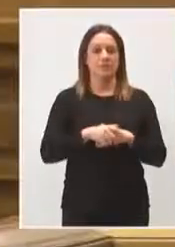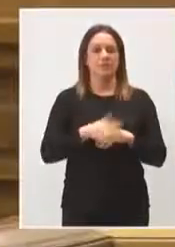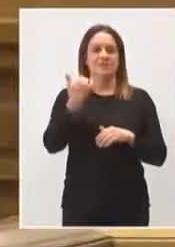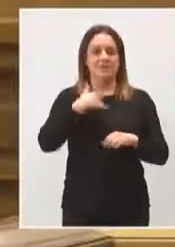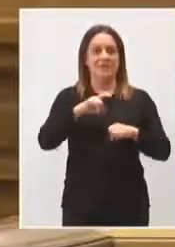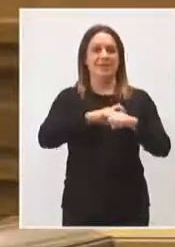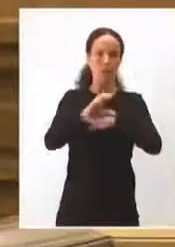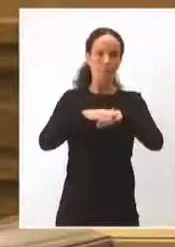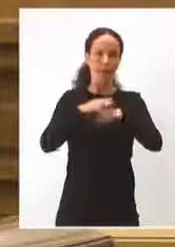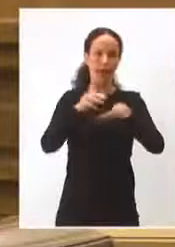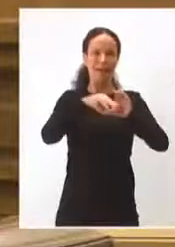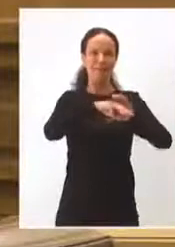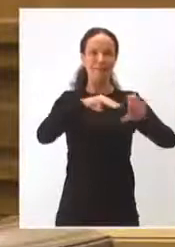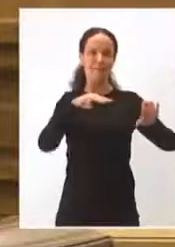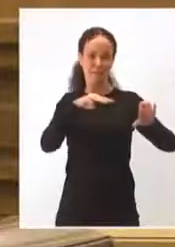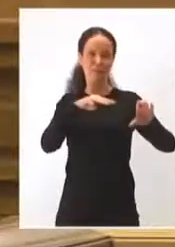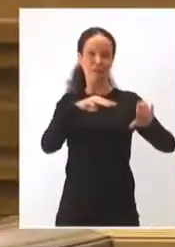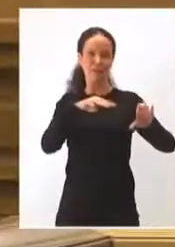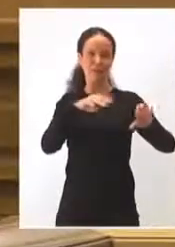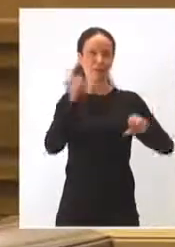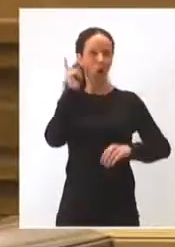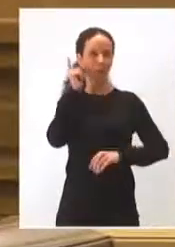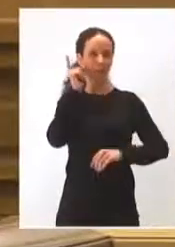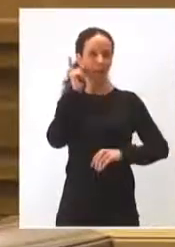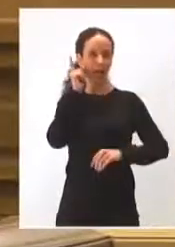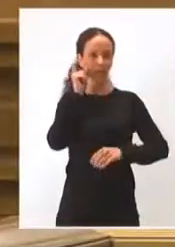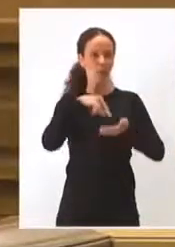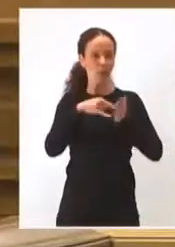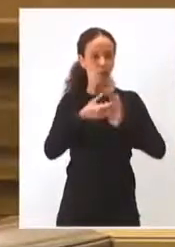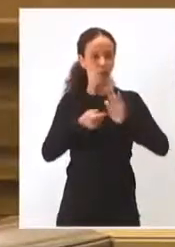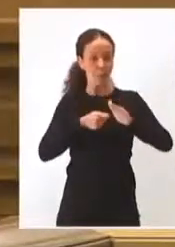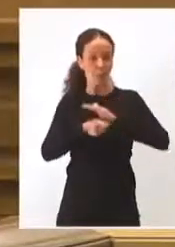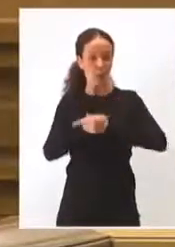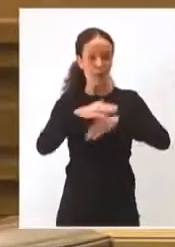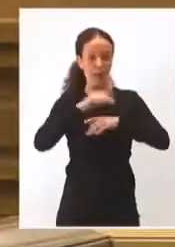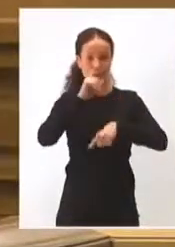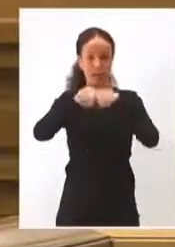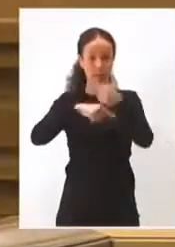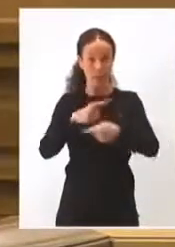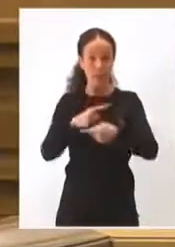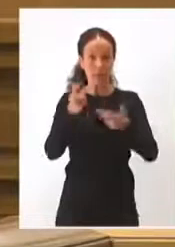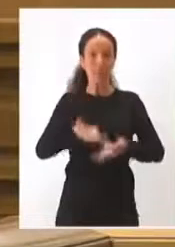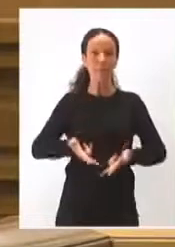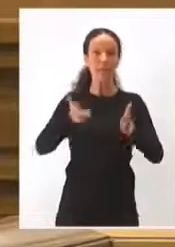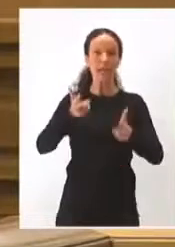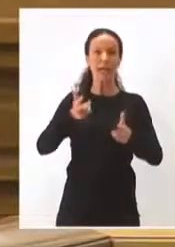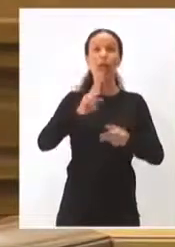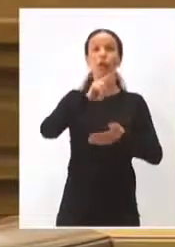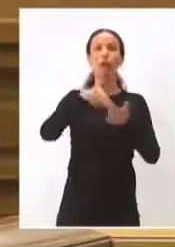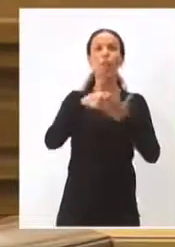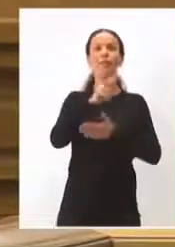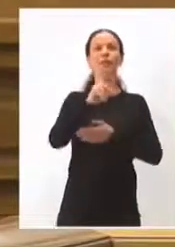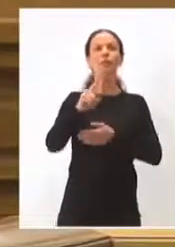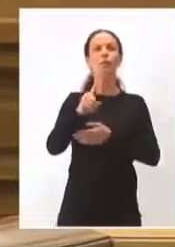carácter definitivo dos nuevos. Y ya les puedo decir que los proyectos de inversión que vamos a plantear para el año que viene va a permitir que el 2021 haya